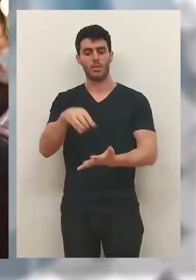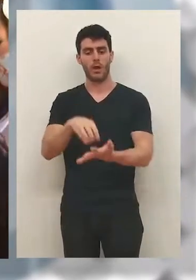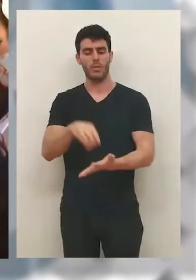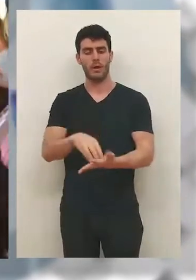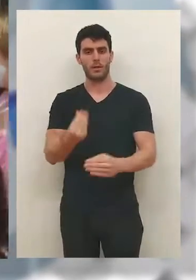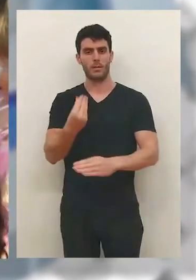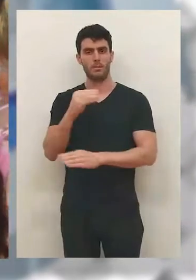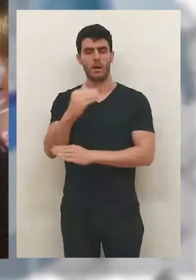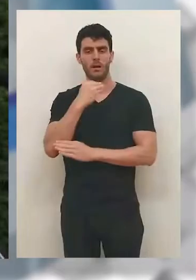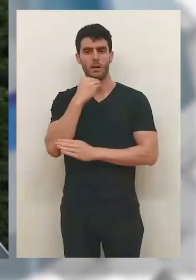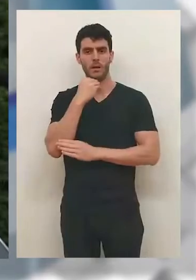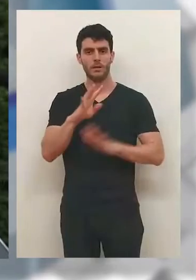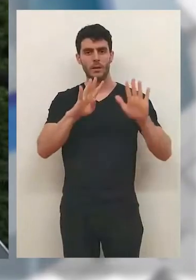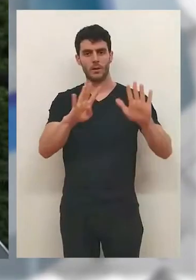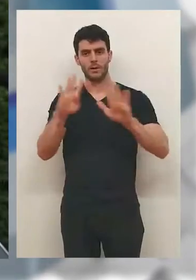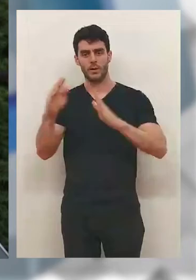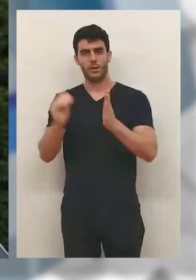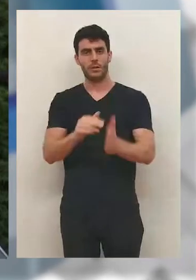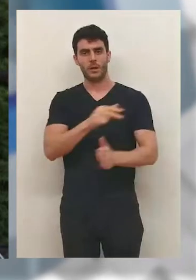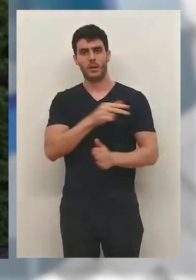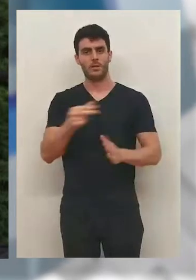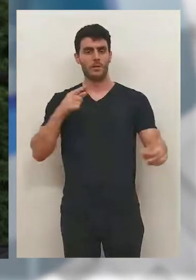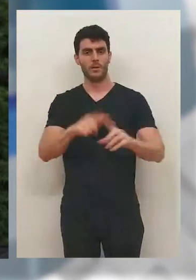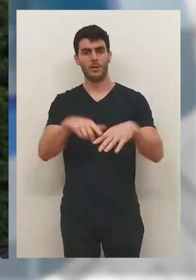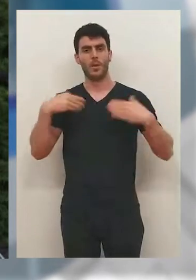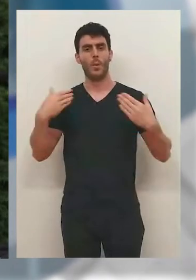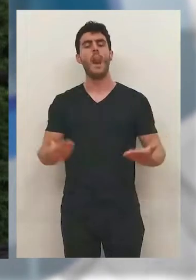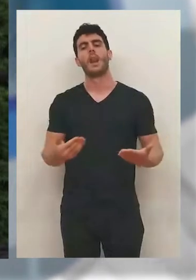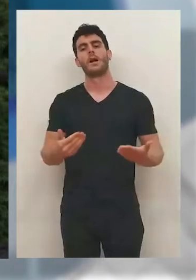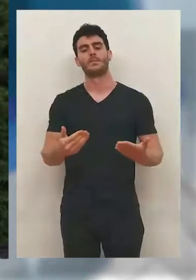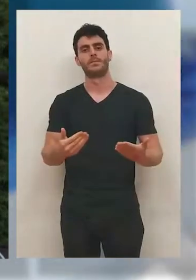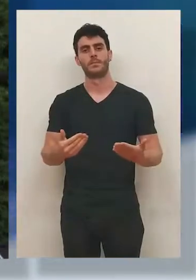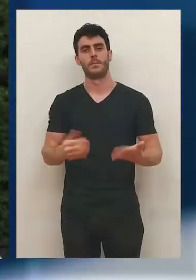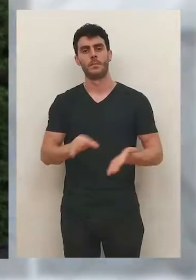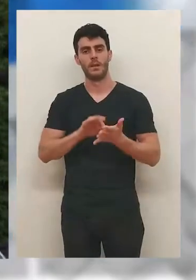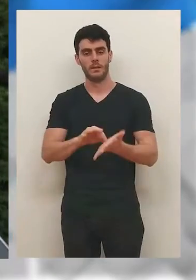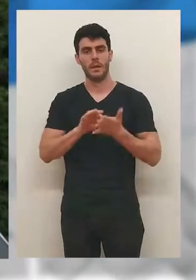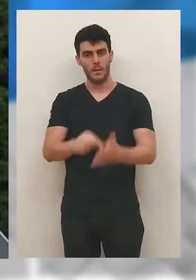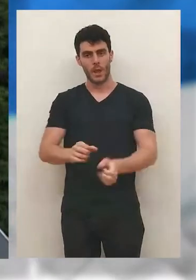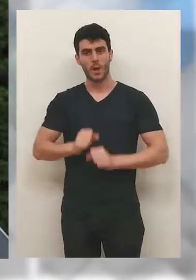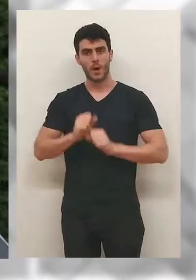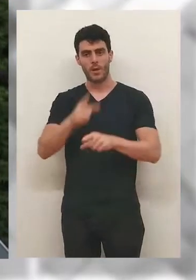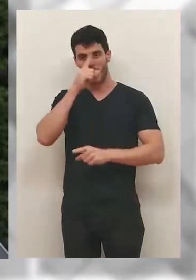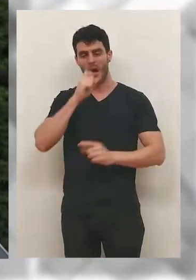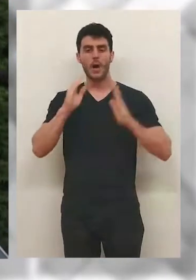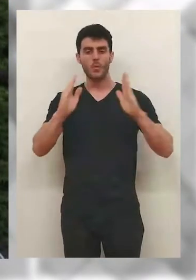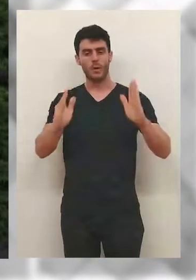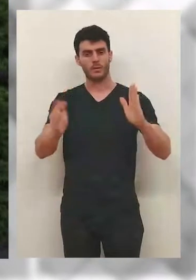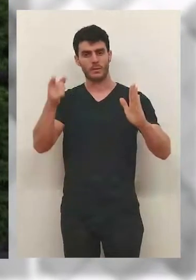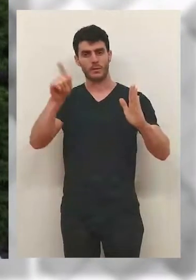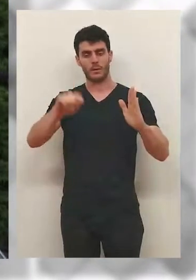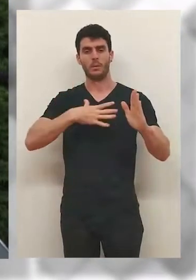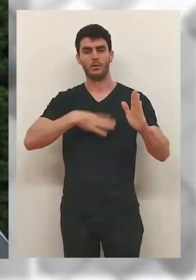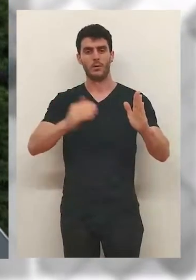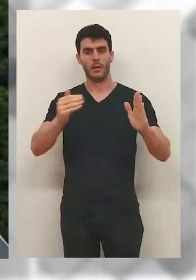marcha la licitación del centro. Está dotado con casi 99.000 euros para poder dar su servicio